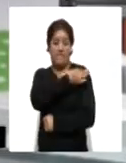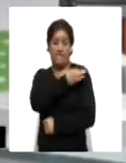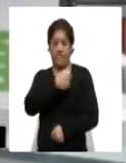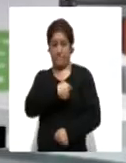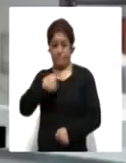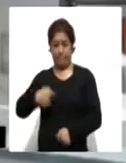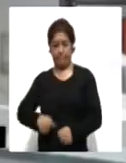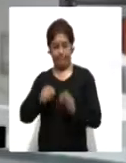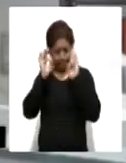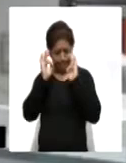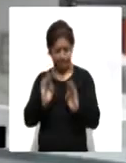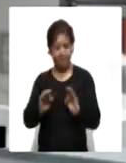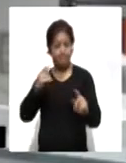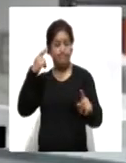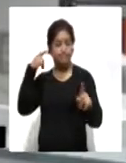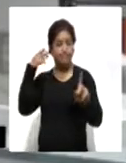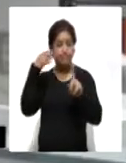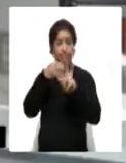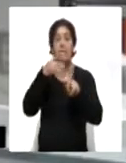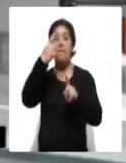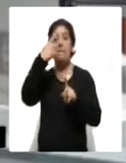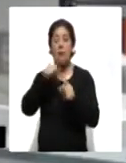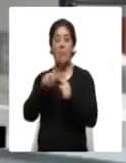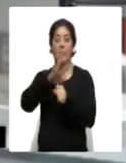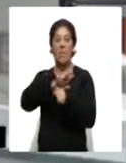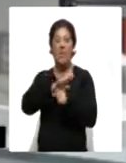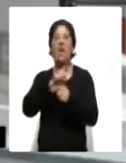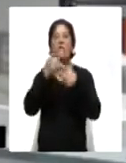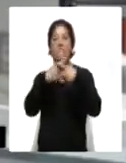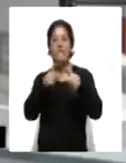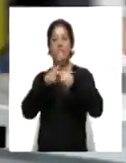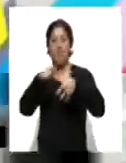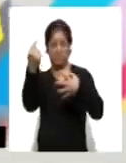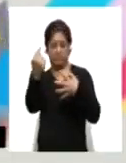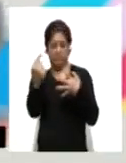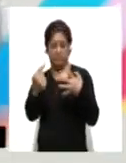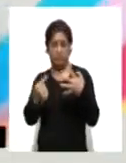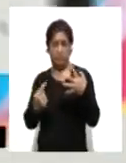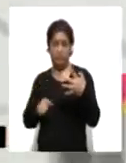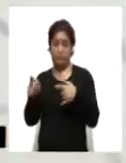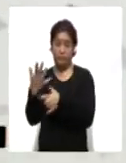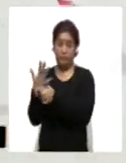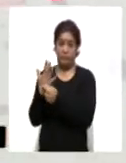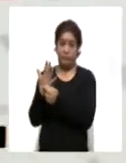recuperado de COVID-19 en Tlaxcala.